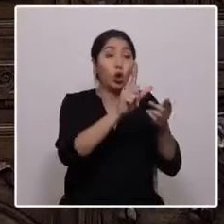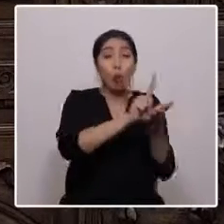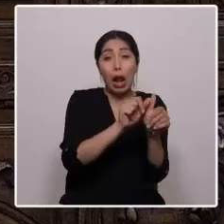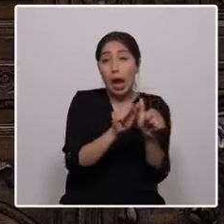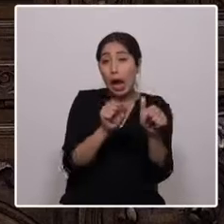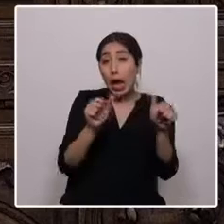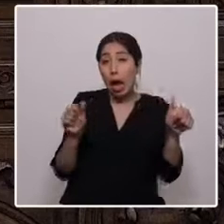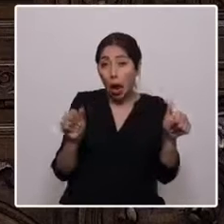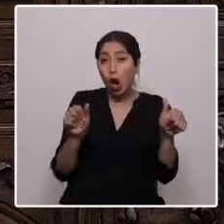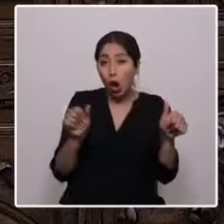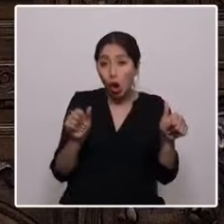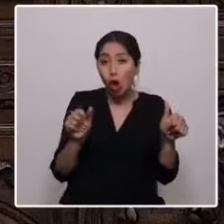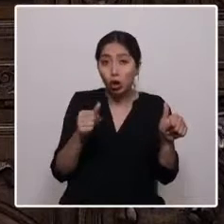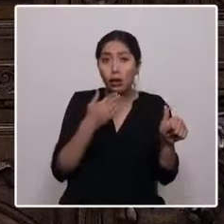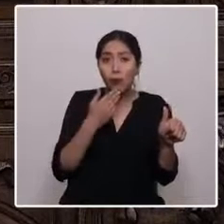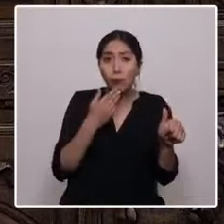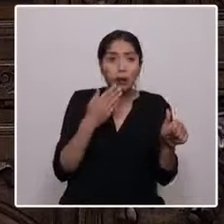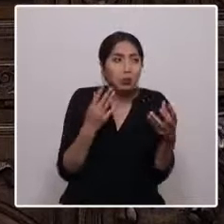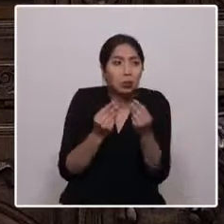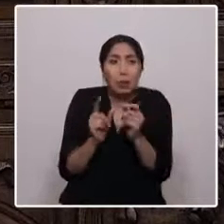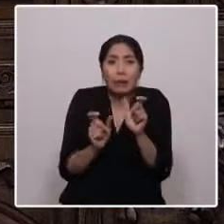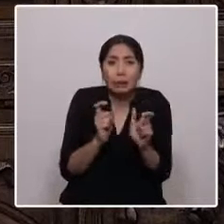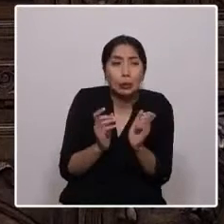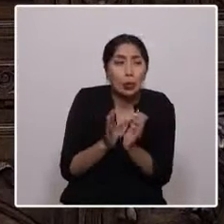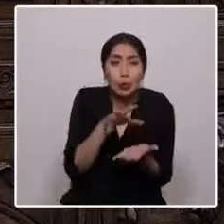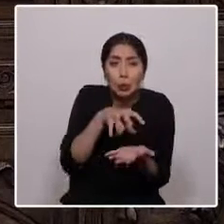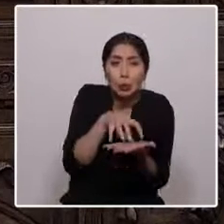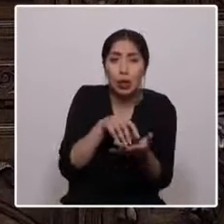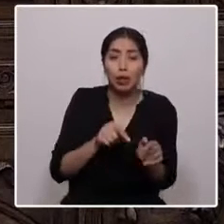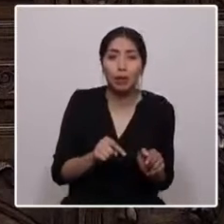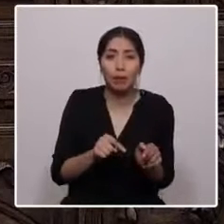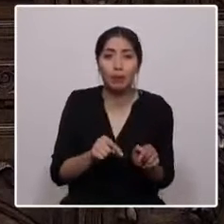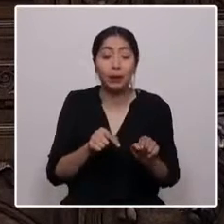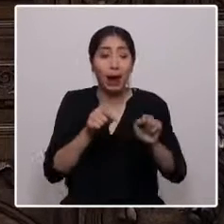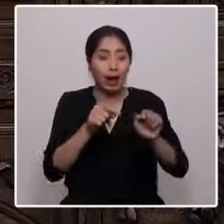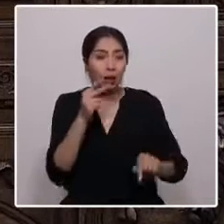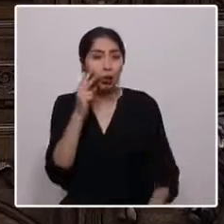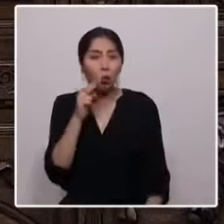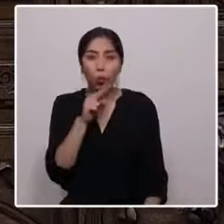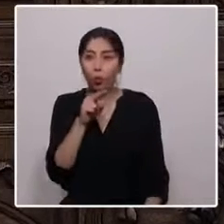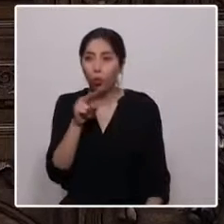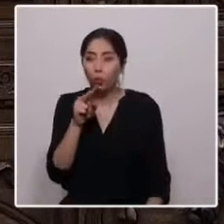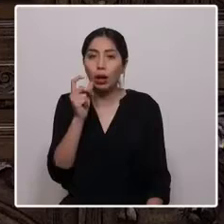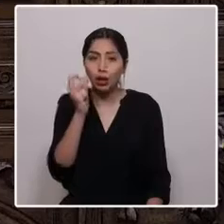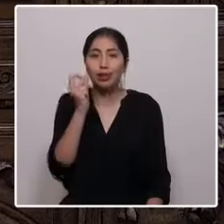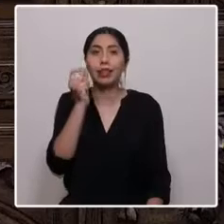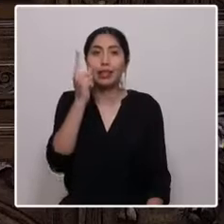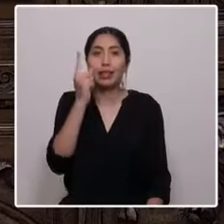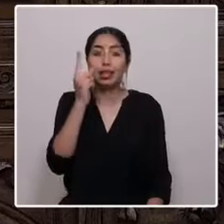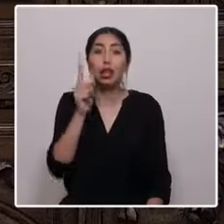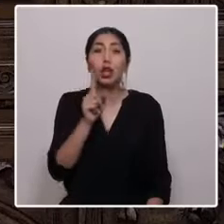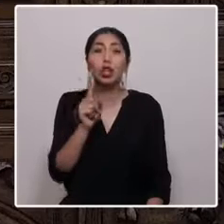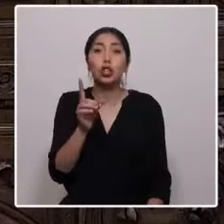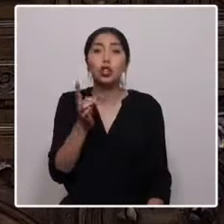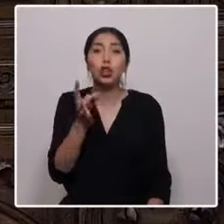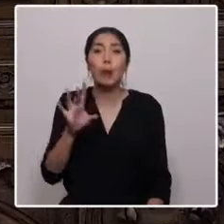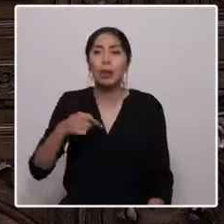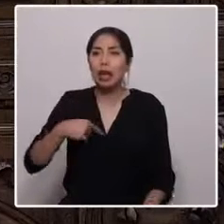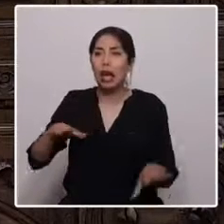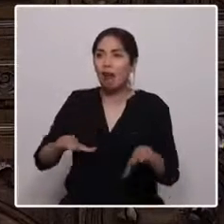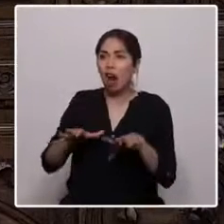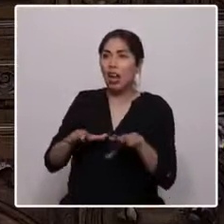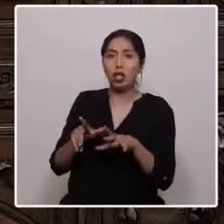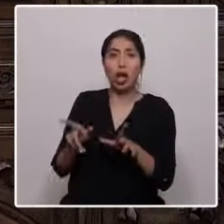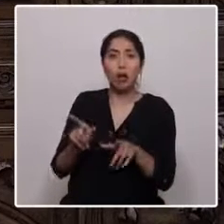trabajo y en condiciones de hacinamiento. Ahí entendí que no todo es cuestión de méritos, y que entre muchos campesinos